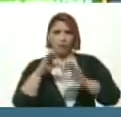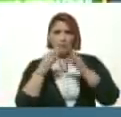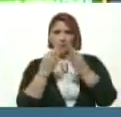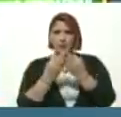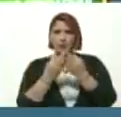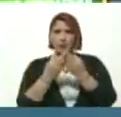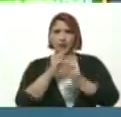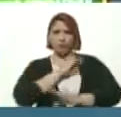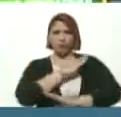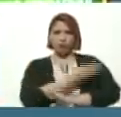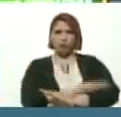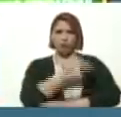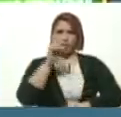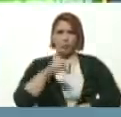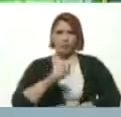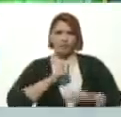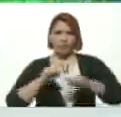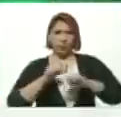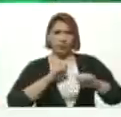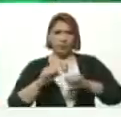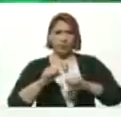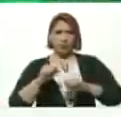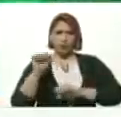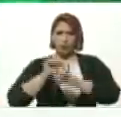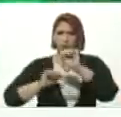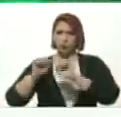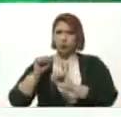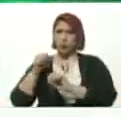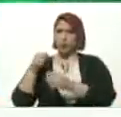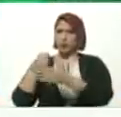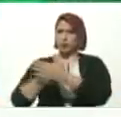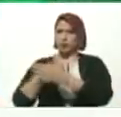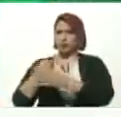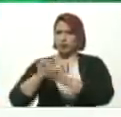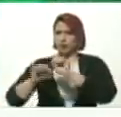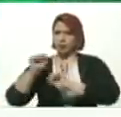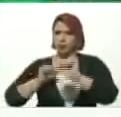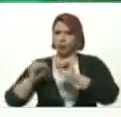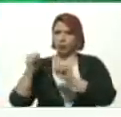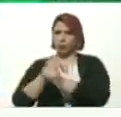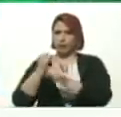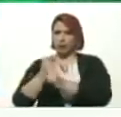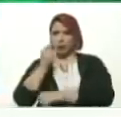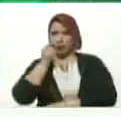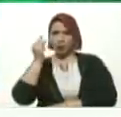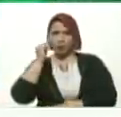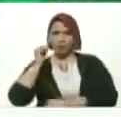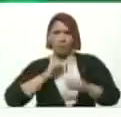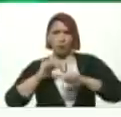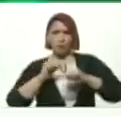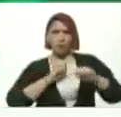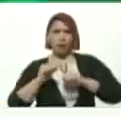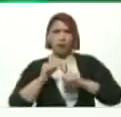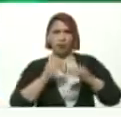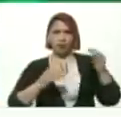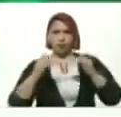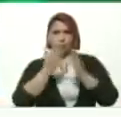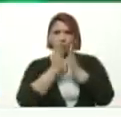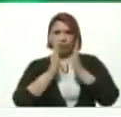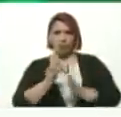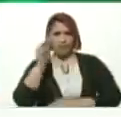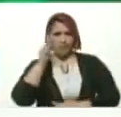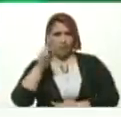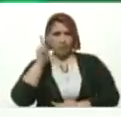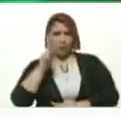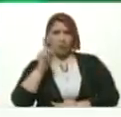El fortalecimiento Del movimiento Sindical y clasista De maestros y maestras El movimiento Magisterial El fortalecimiento